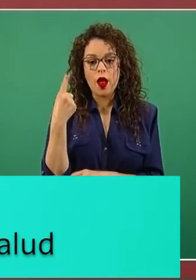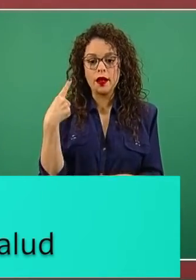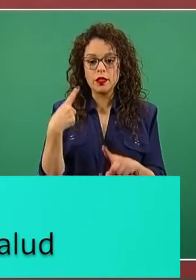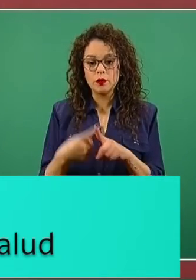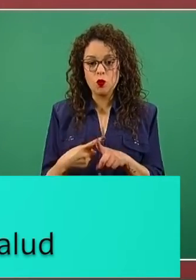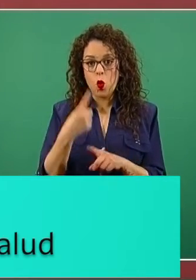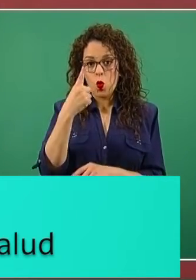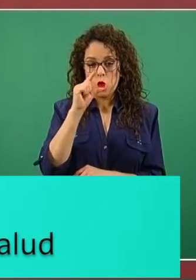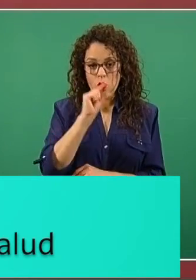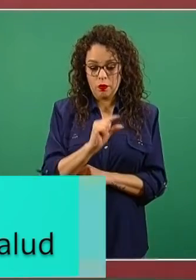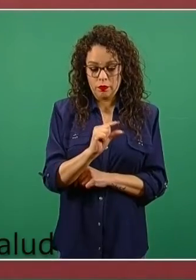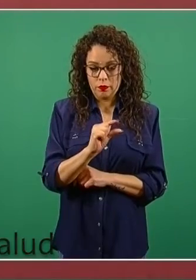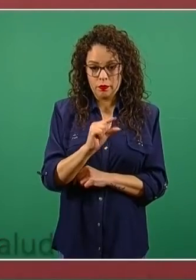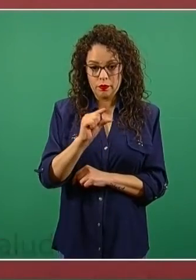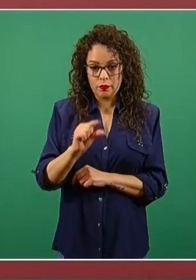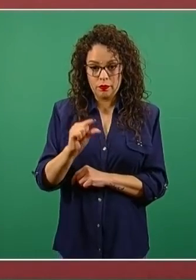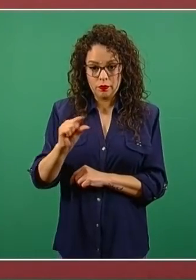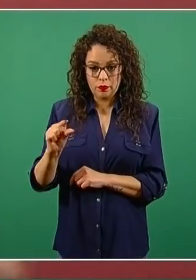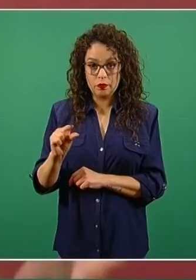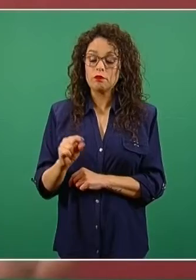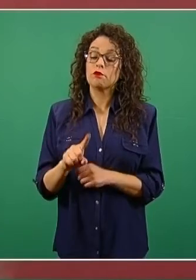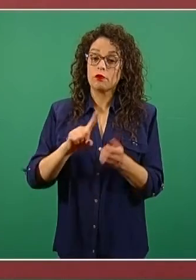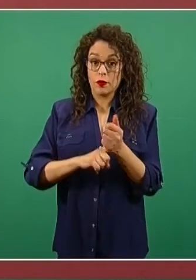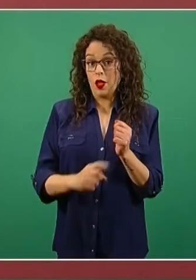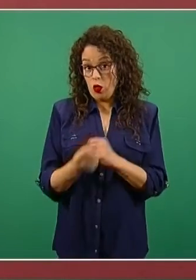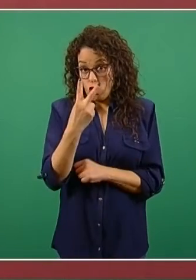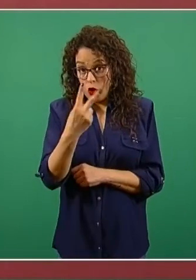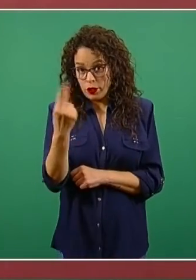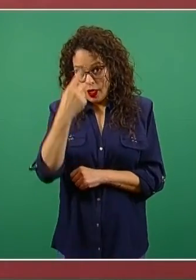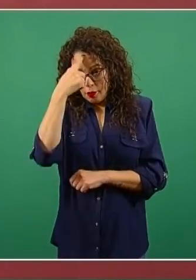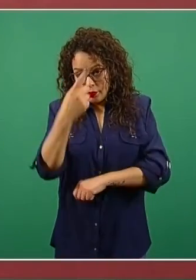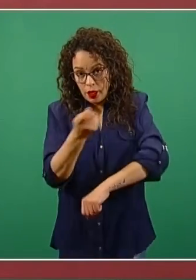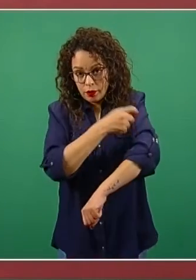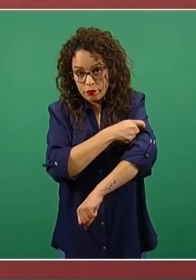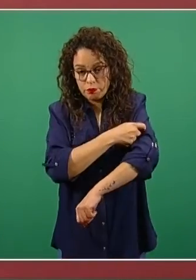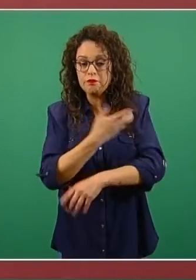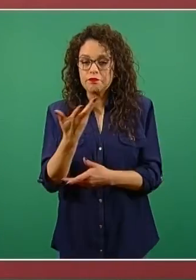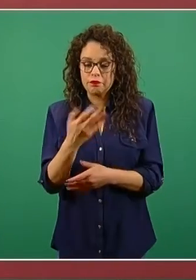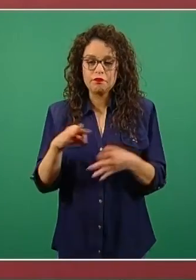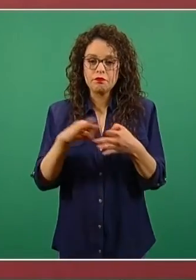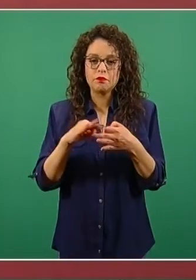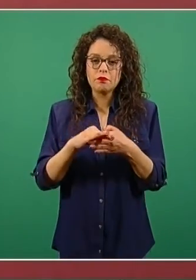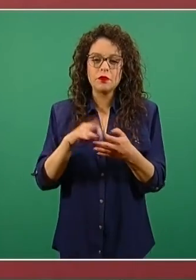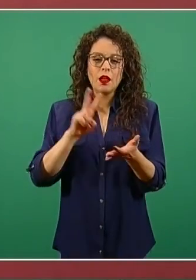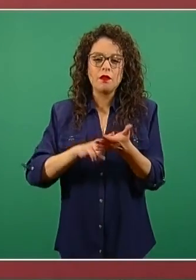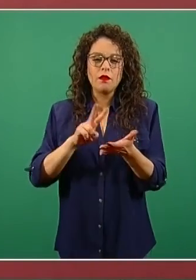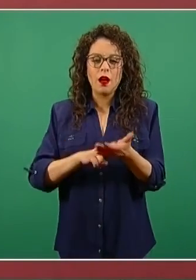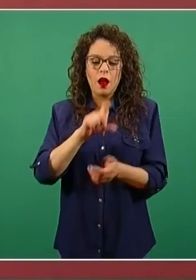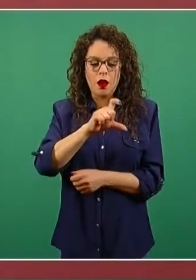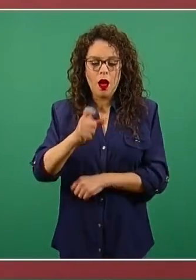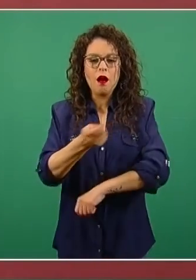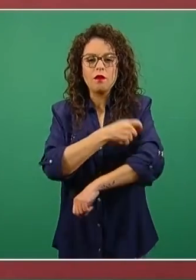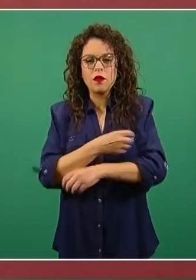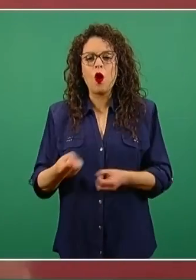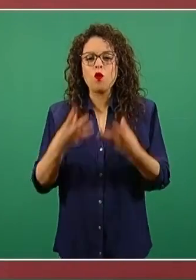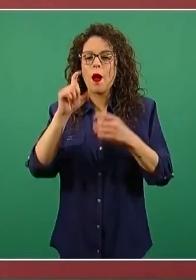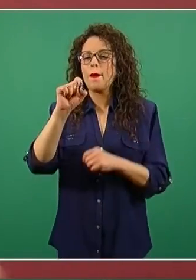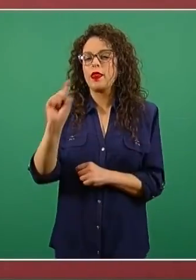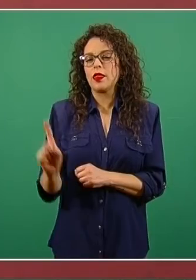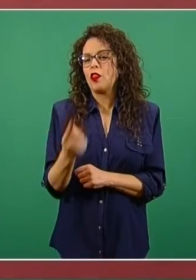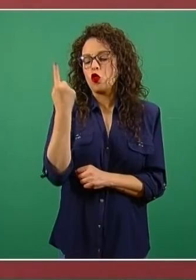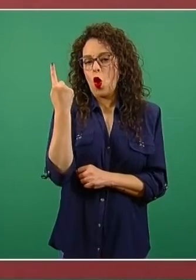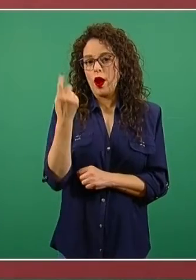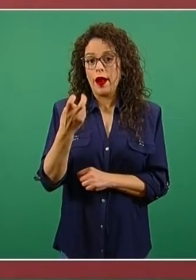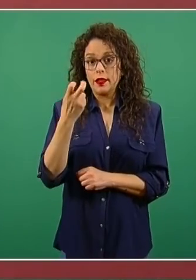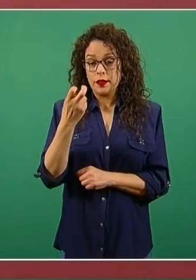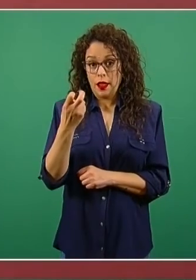dosis. Es un esquema de dos dosis, por lo tanto cuesta casi 20 dólares por el esquema. Esto es un precio